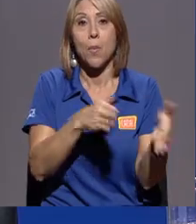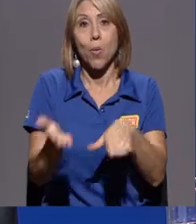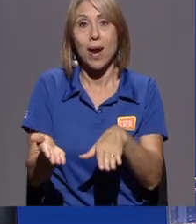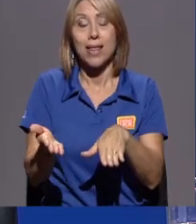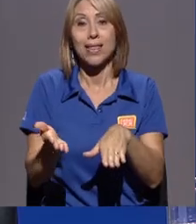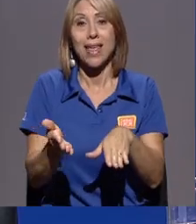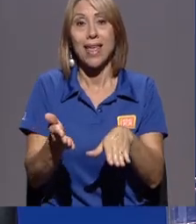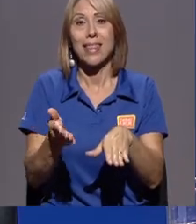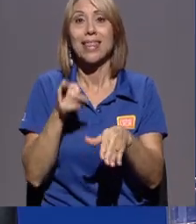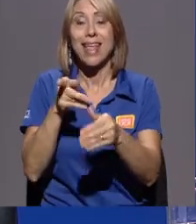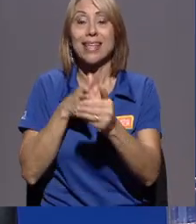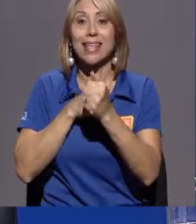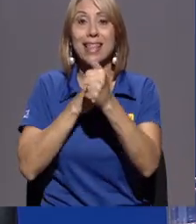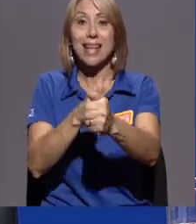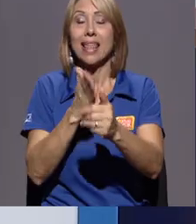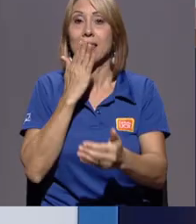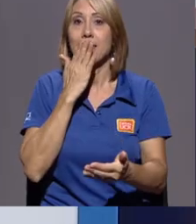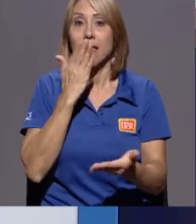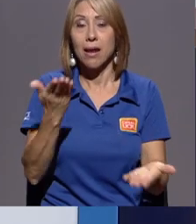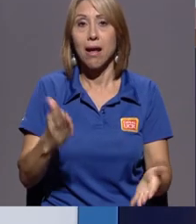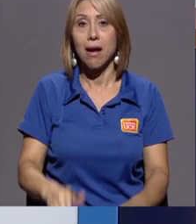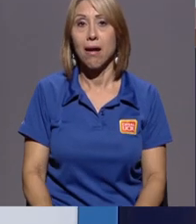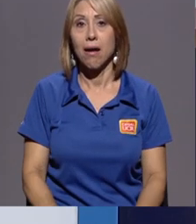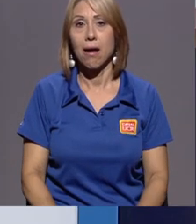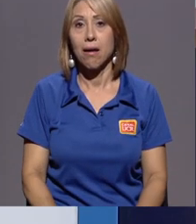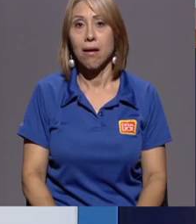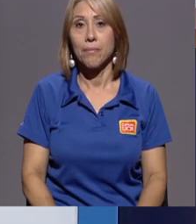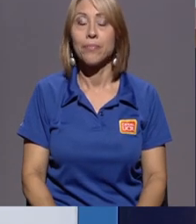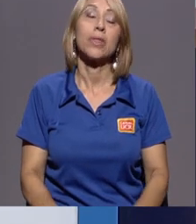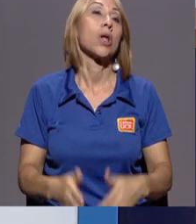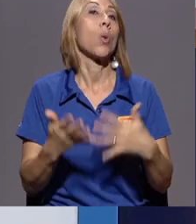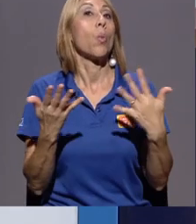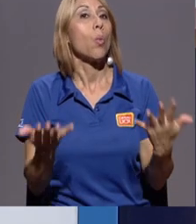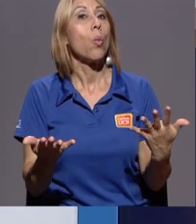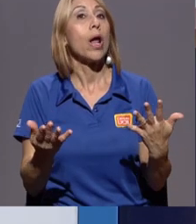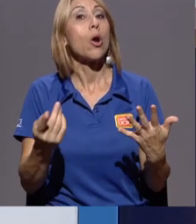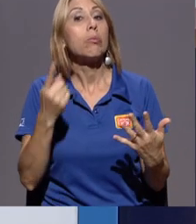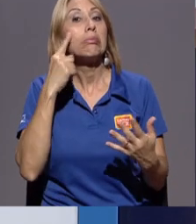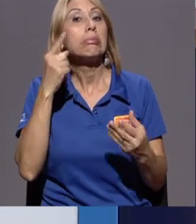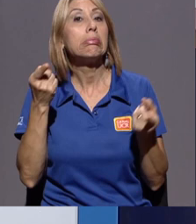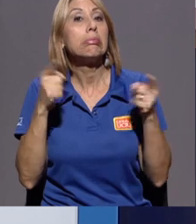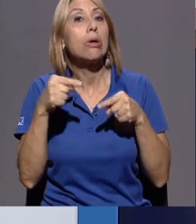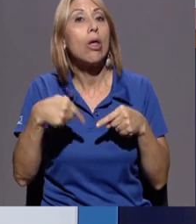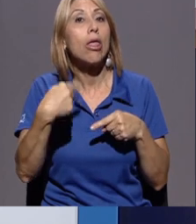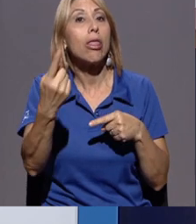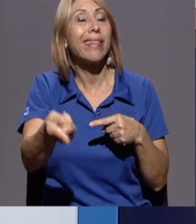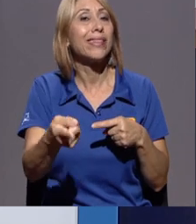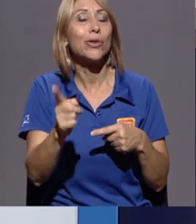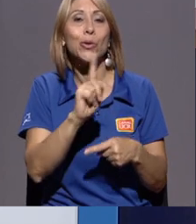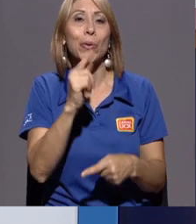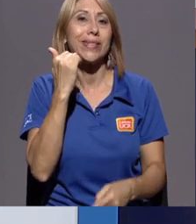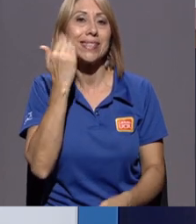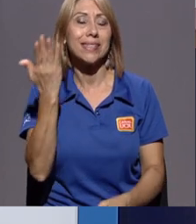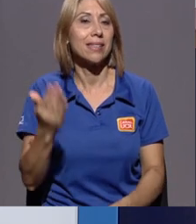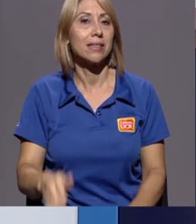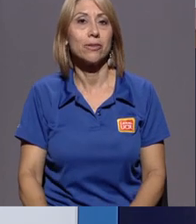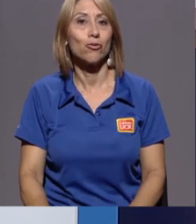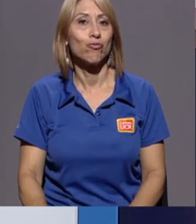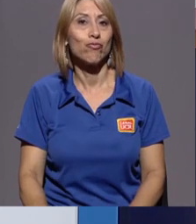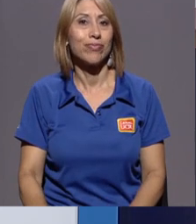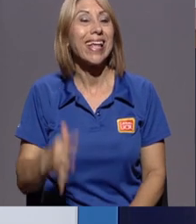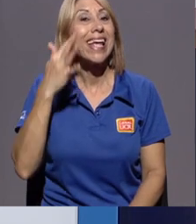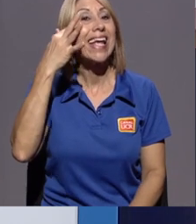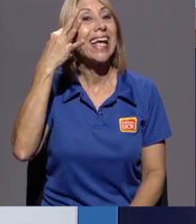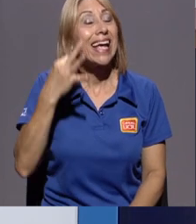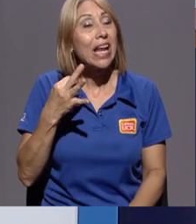este dirigente indígena? Sí. Bueno, el panorama no es sencillo, ¿verdad? Creo que lamentablemente podemos ir